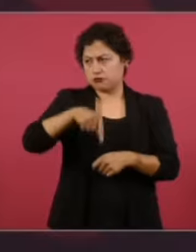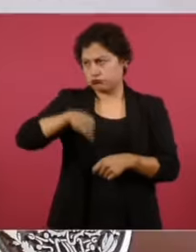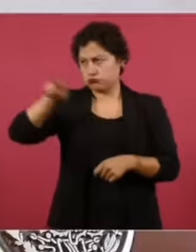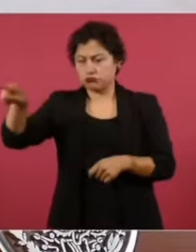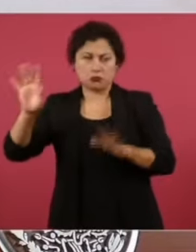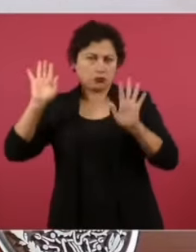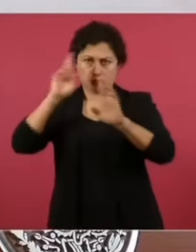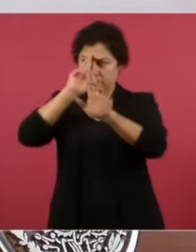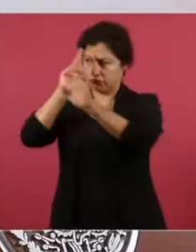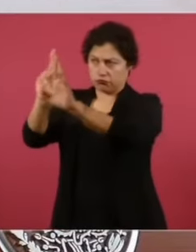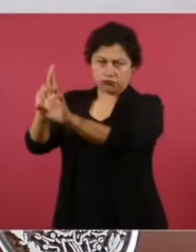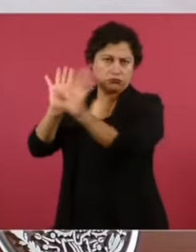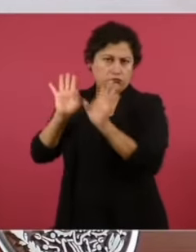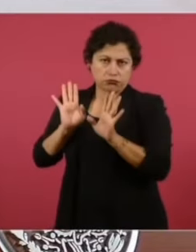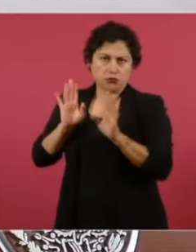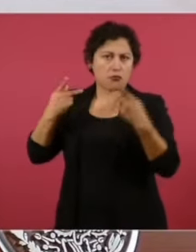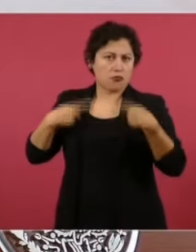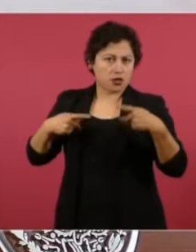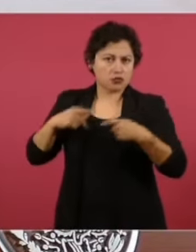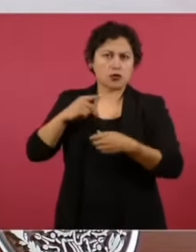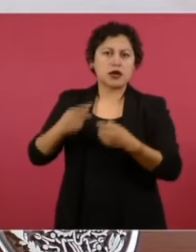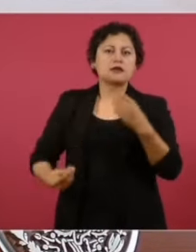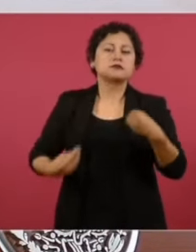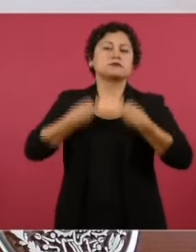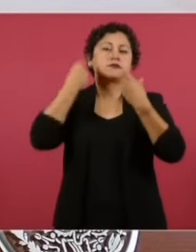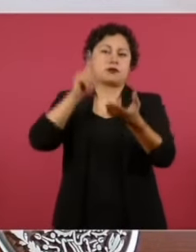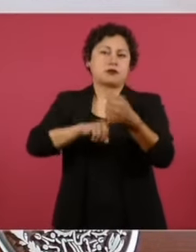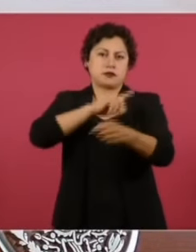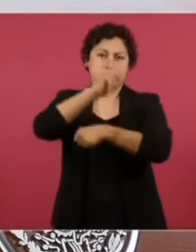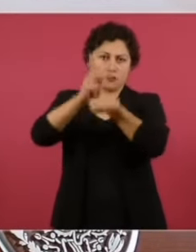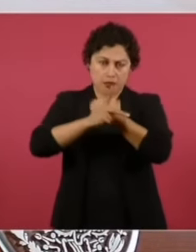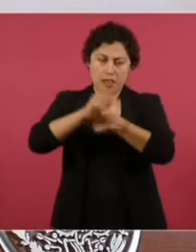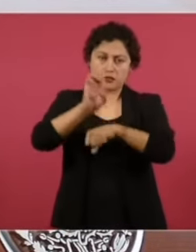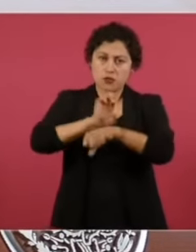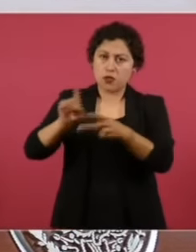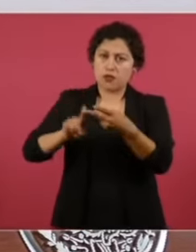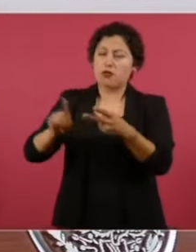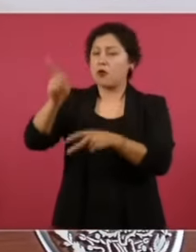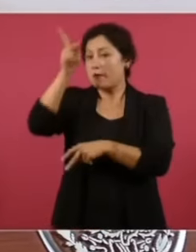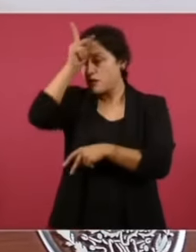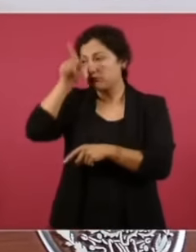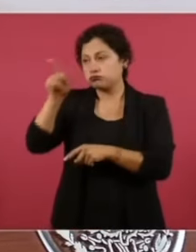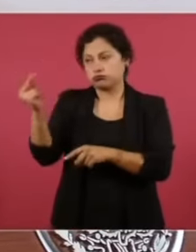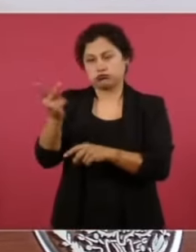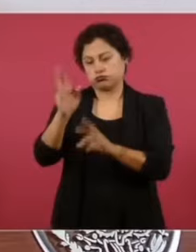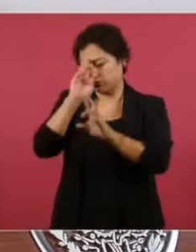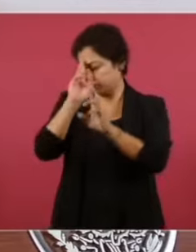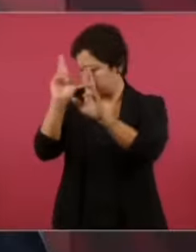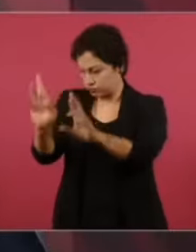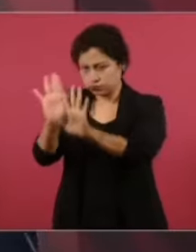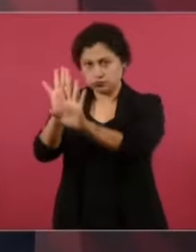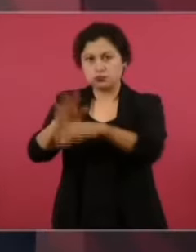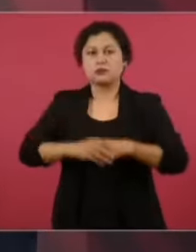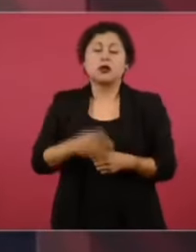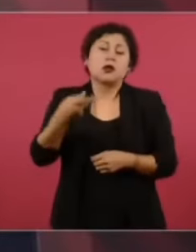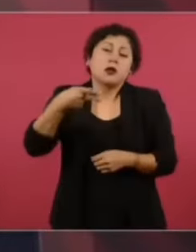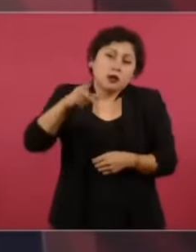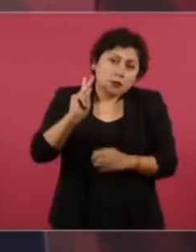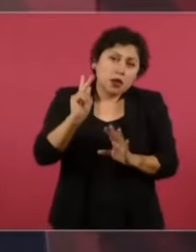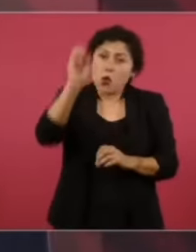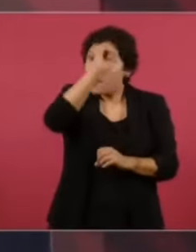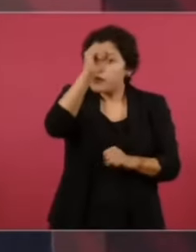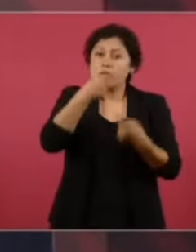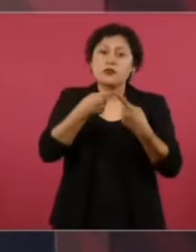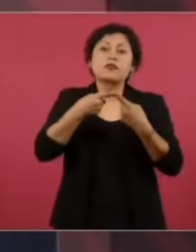los pueblos hermanos, de Ecuador y de Perú. Pero tenemos diferencias